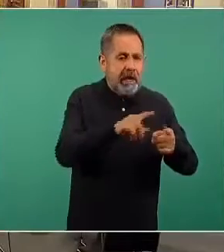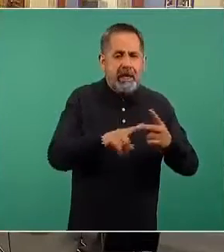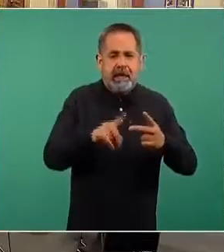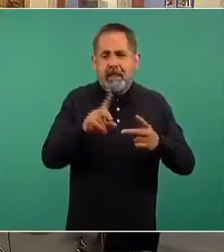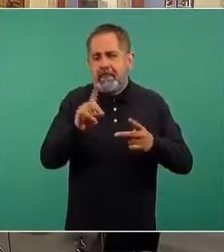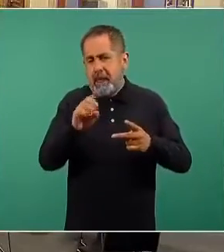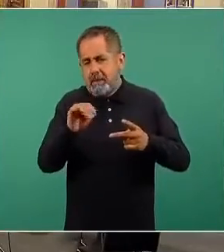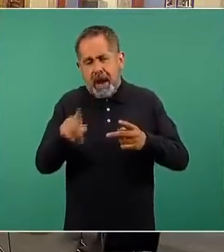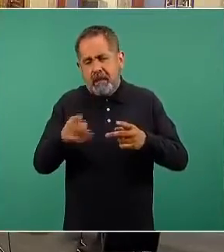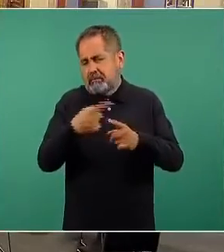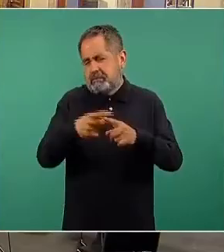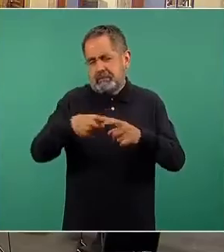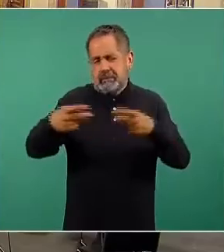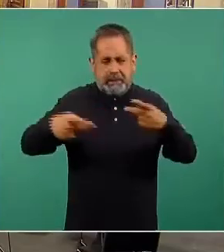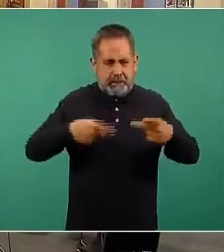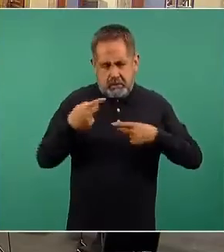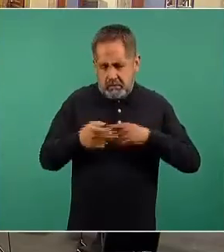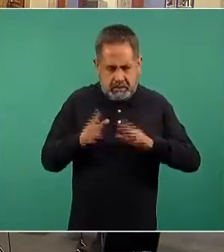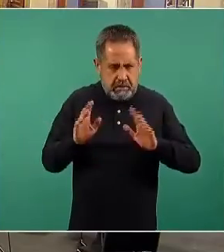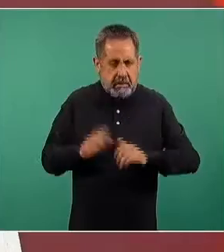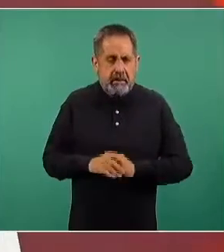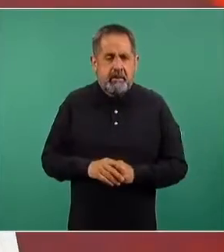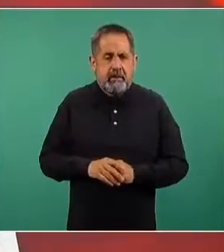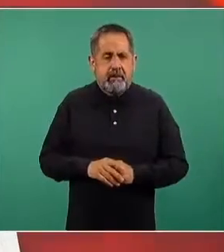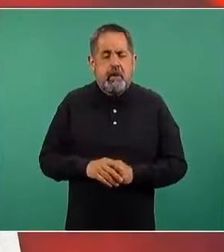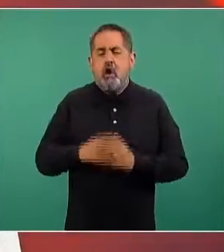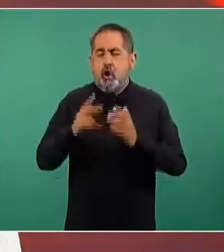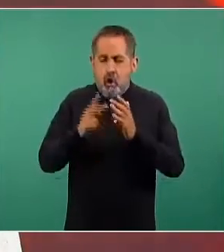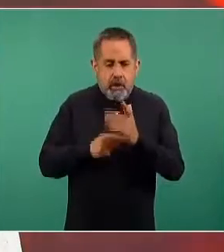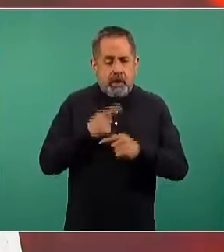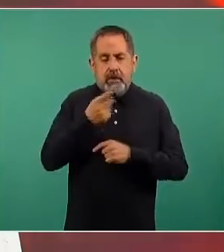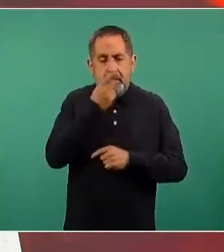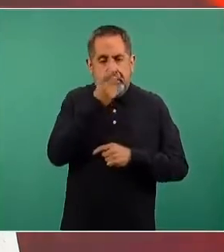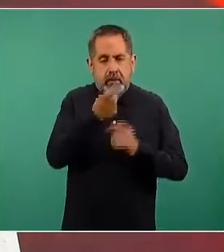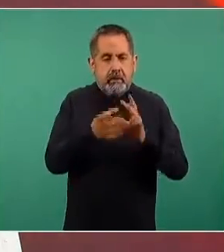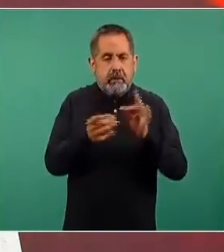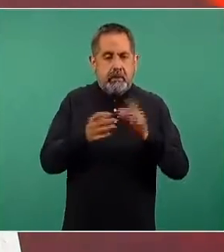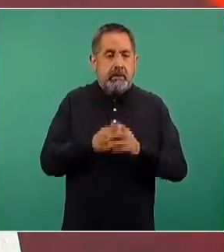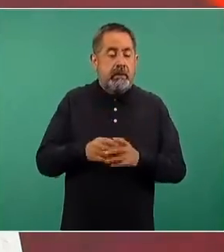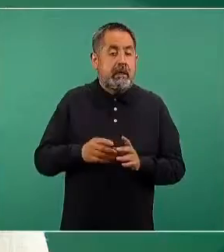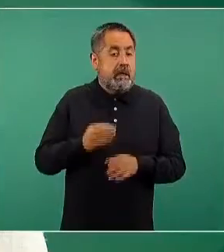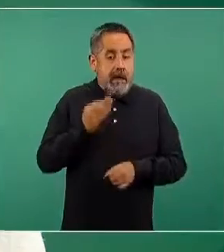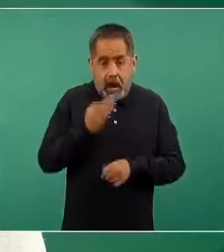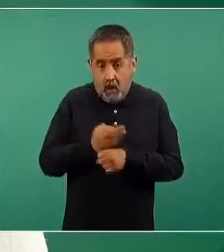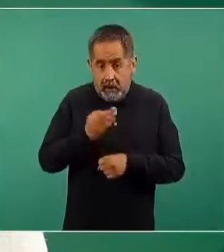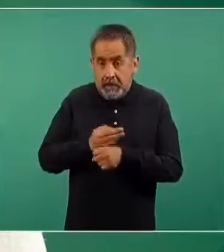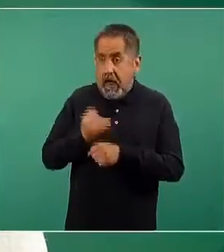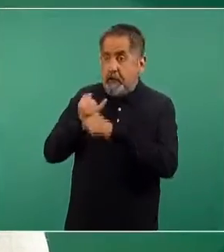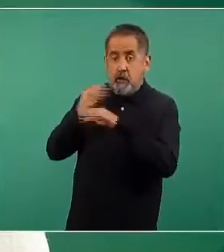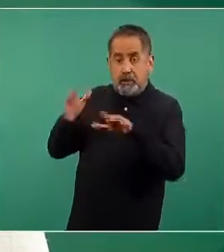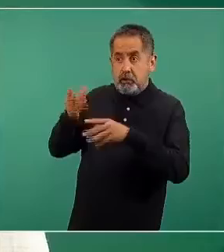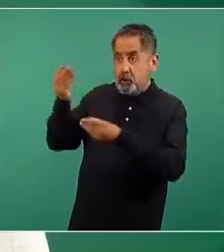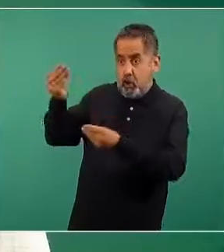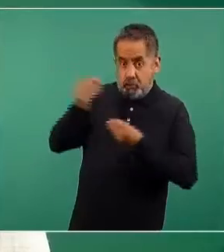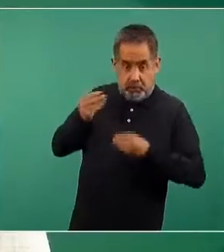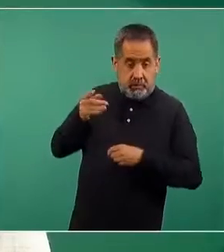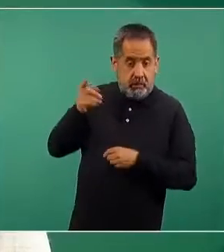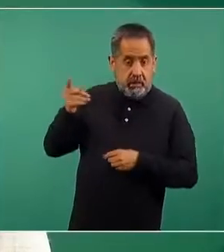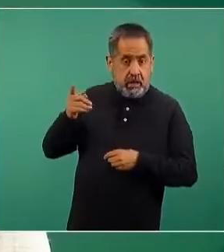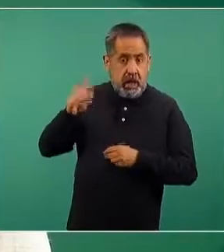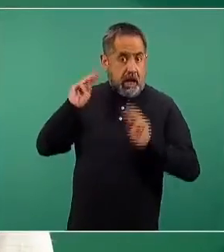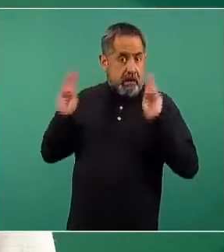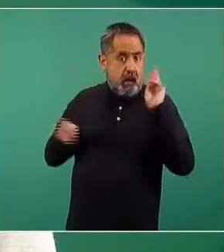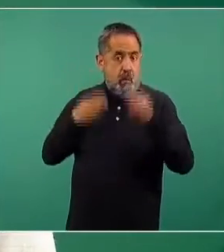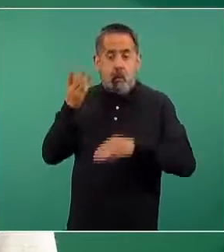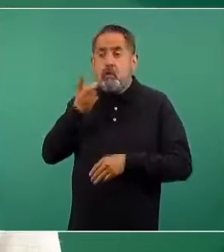Duarte, muchos de ustedes lo han preguntado. Reiteramos, hasta el momento la información científica disponible